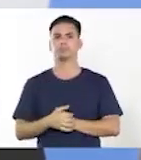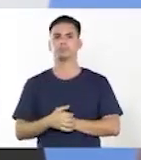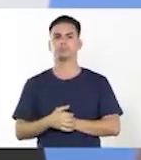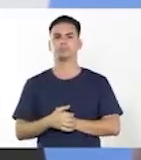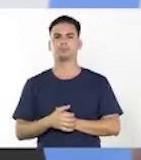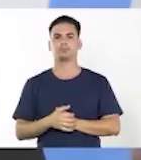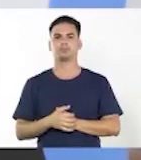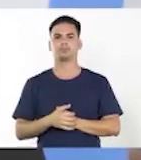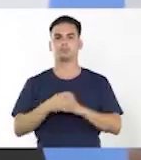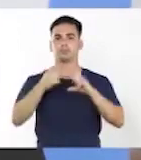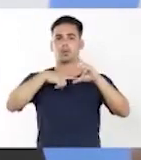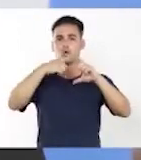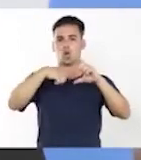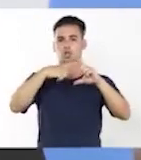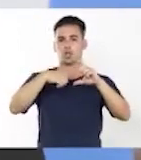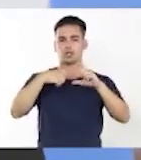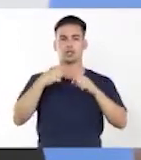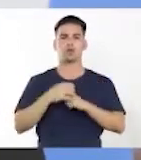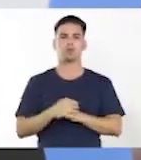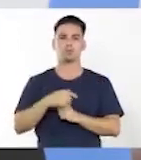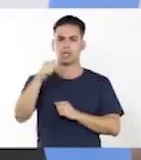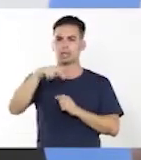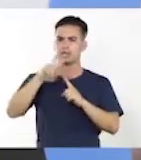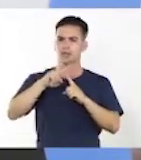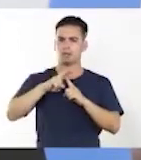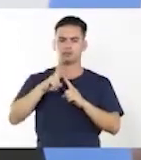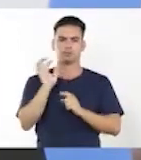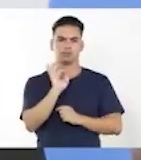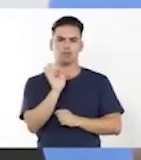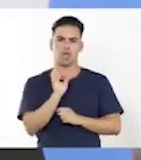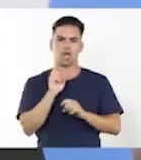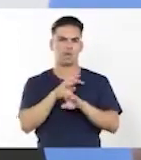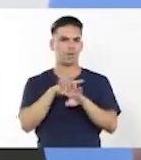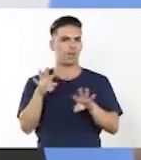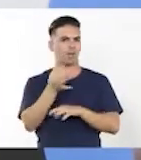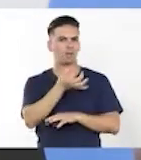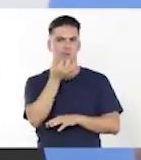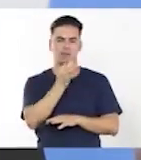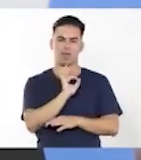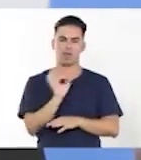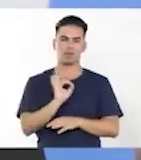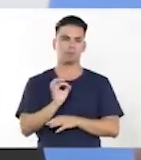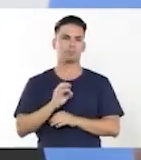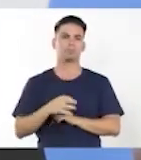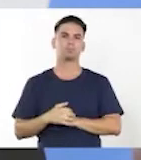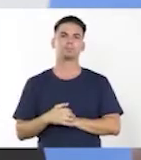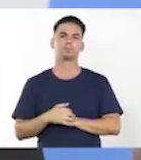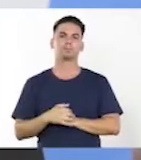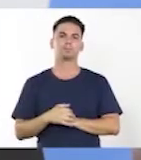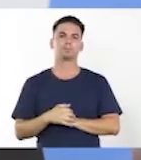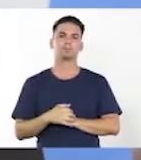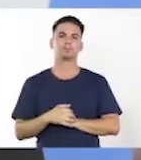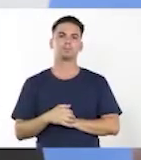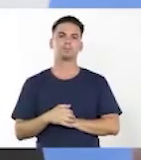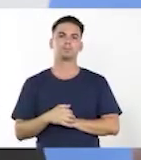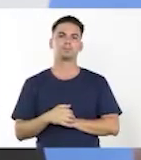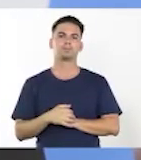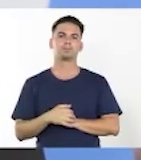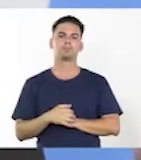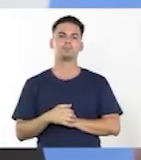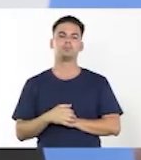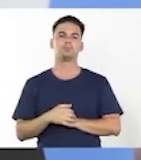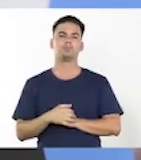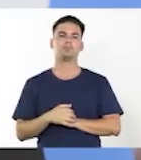primeras unidades, pero en estas no habíamos trabajado lo que es la irregularidad verbal